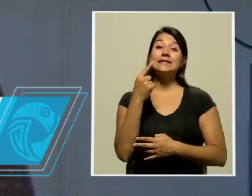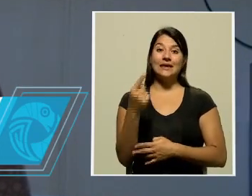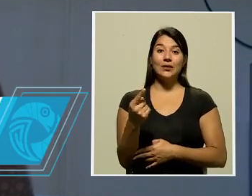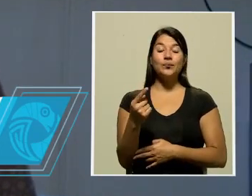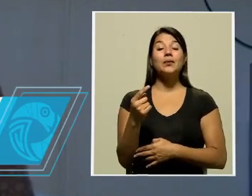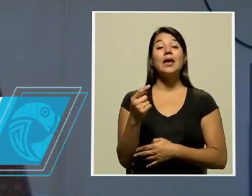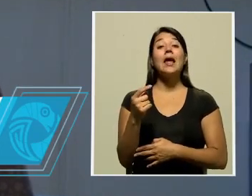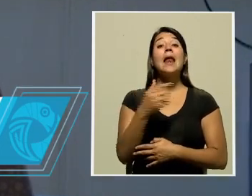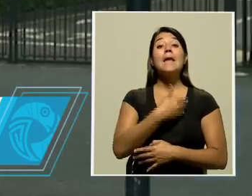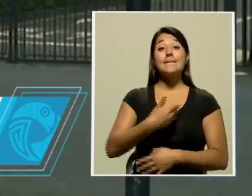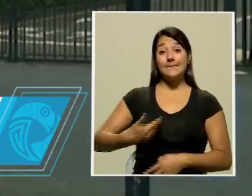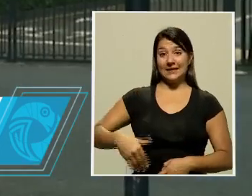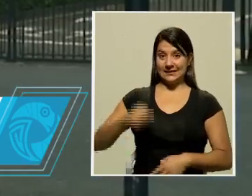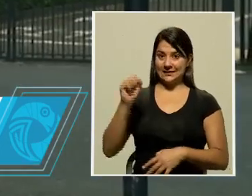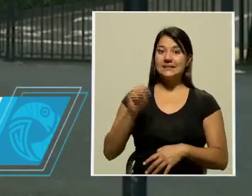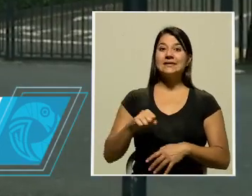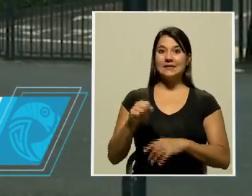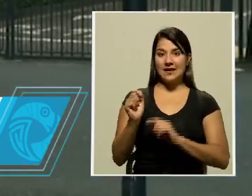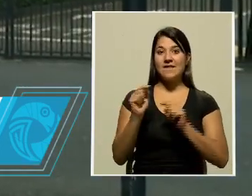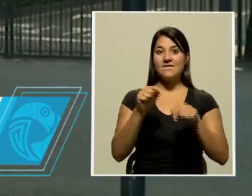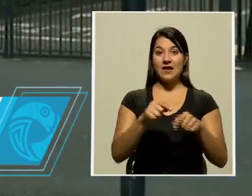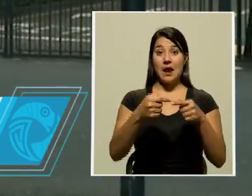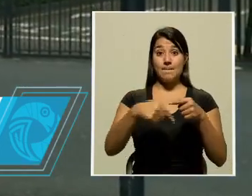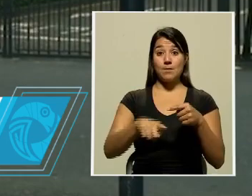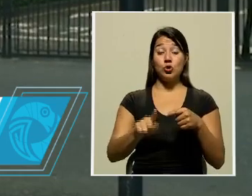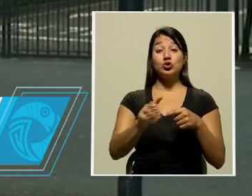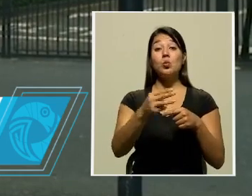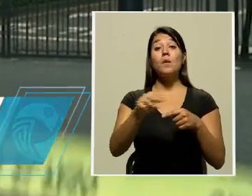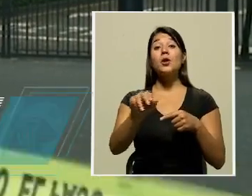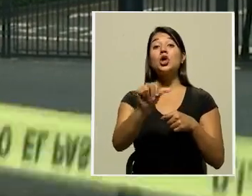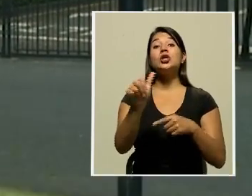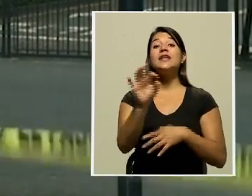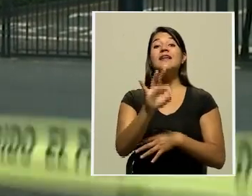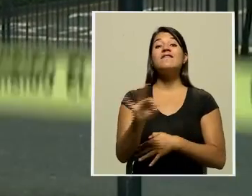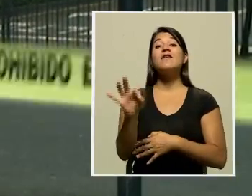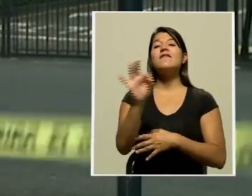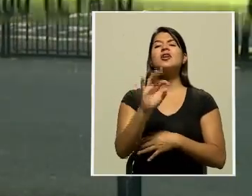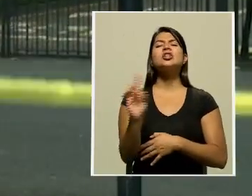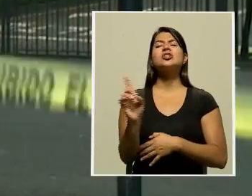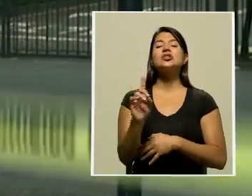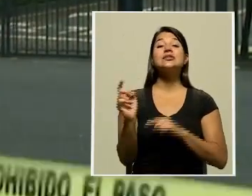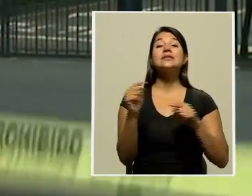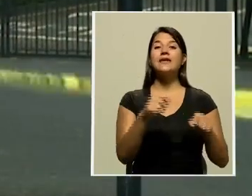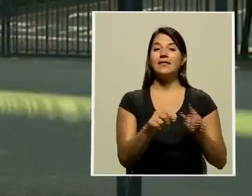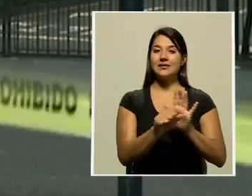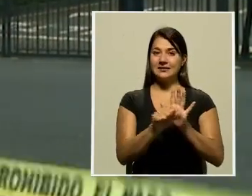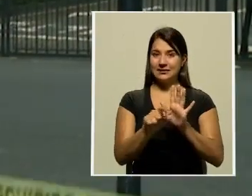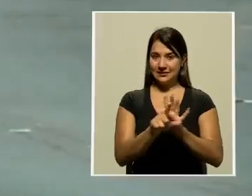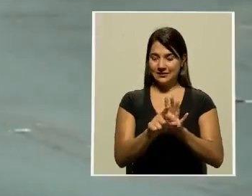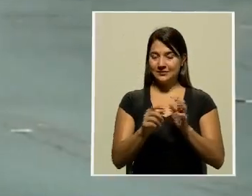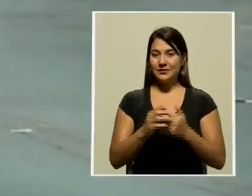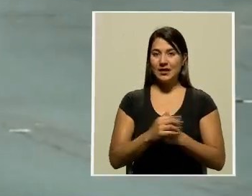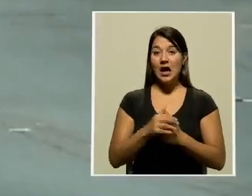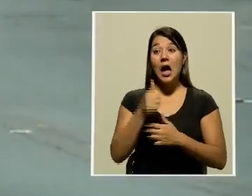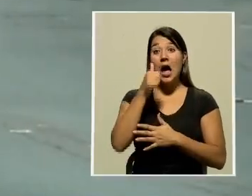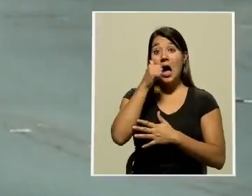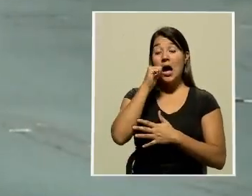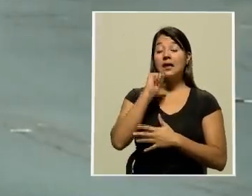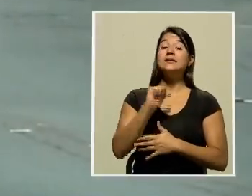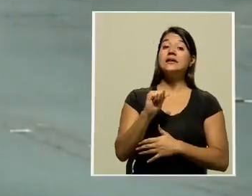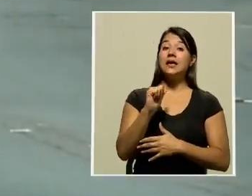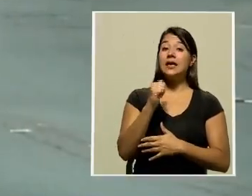sí asistirá este próximo miércoles 10 de febrero a la Asamblea Legislativa. Esto pese a que ayer, pues, hacía